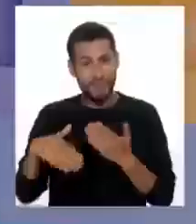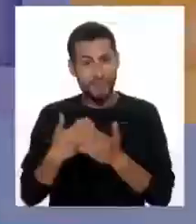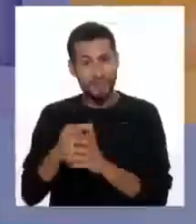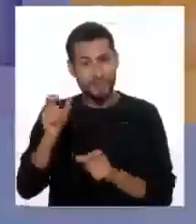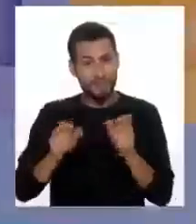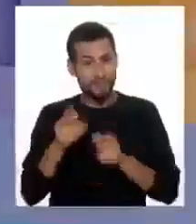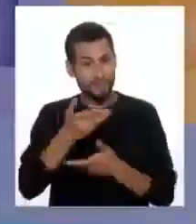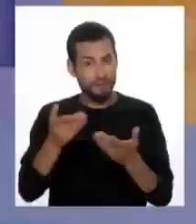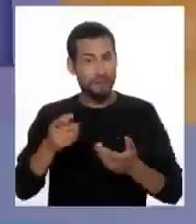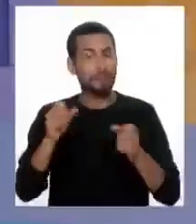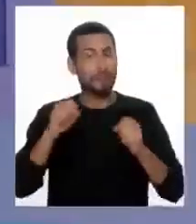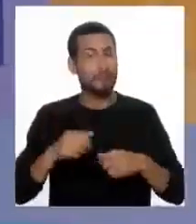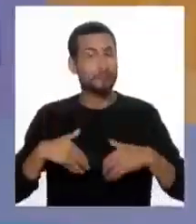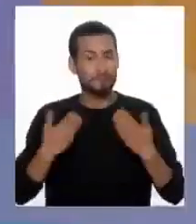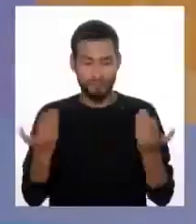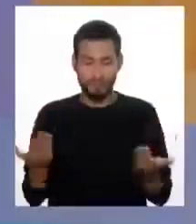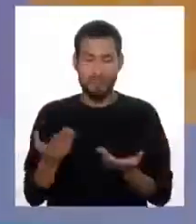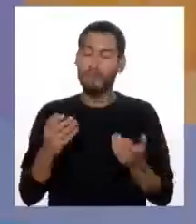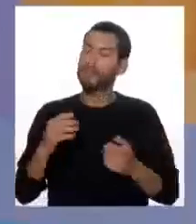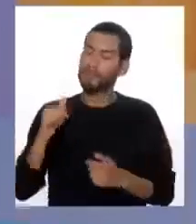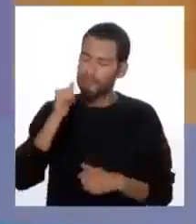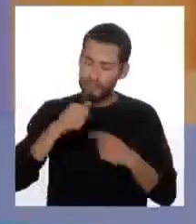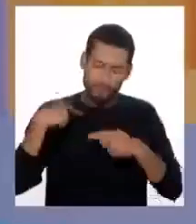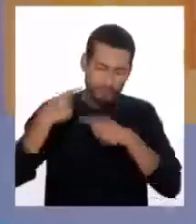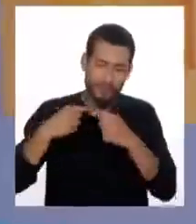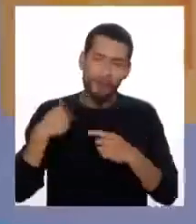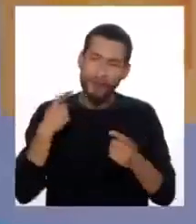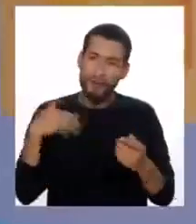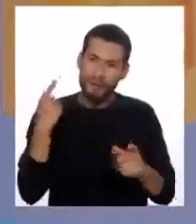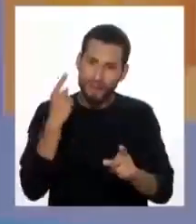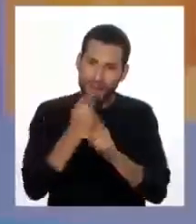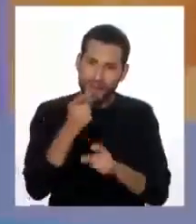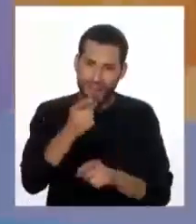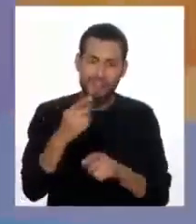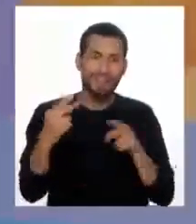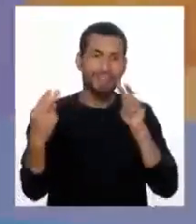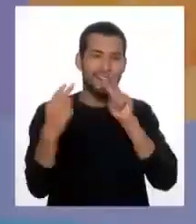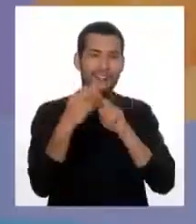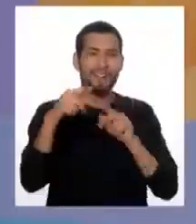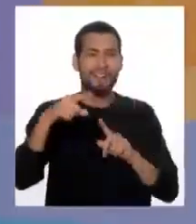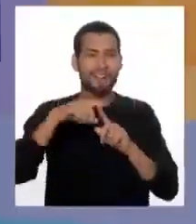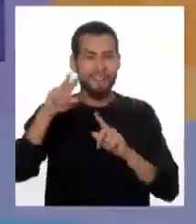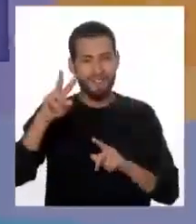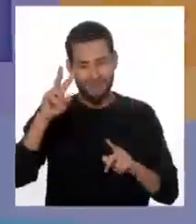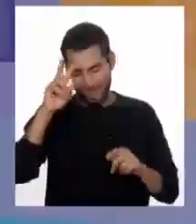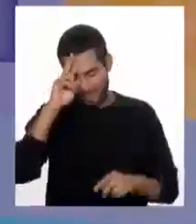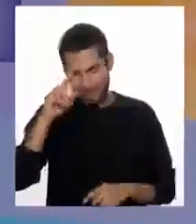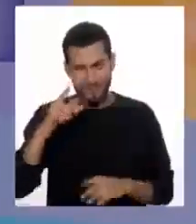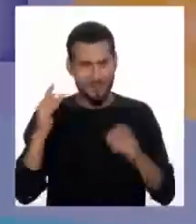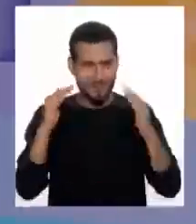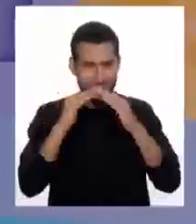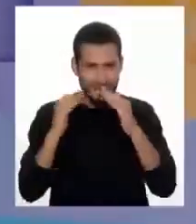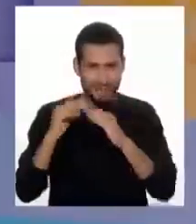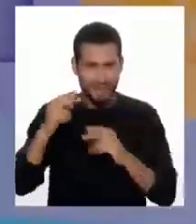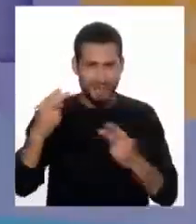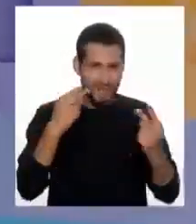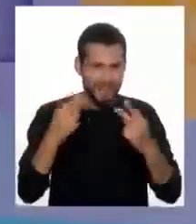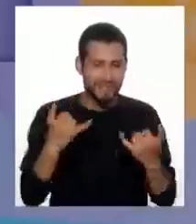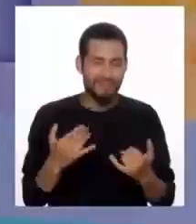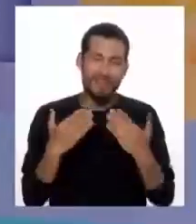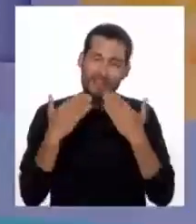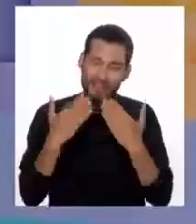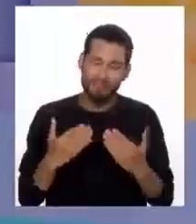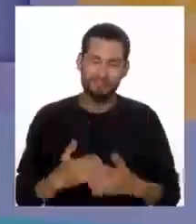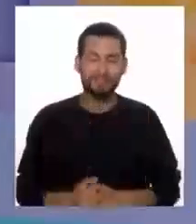amigos que nos permiten entrar cada mañana a sus hogares a través de la señal de TV Perú. Muchísimas gracias. Y hoy día